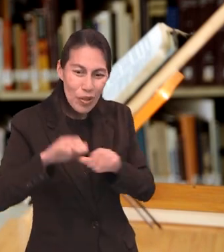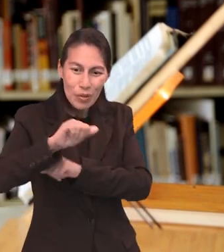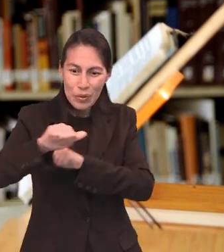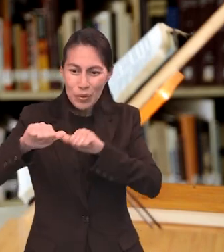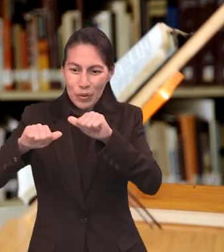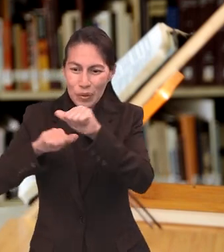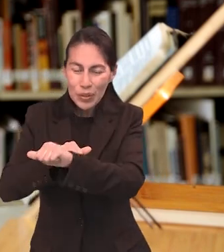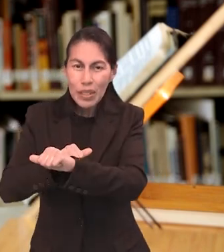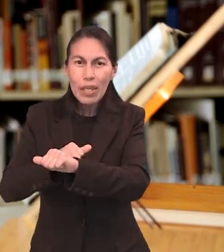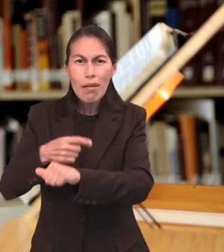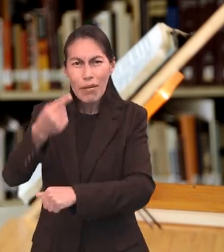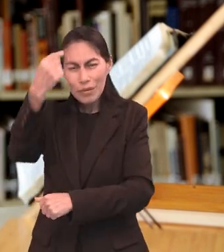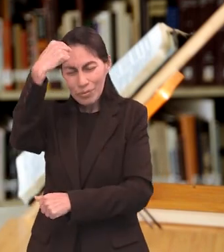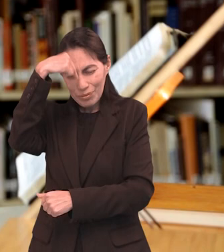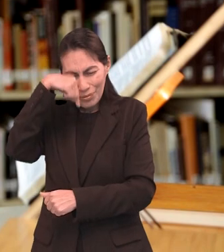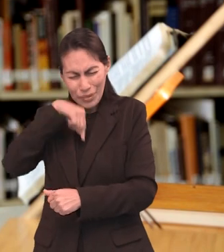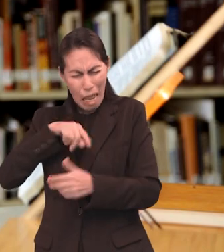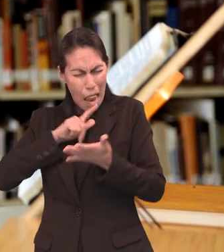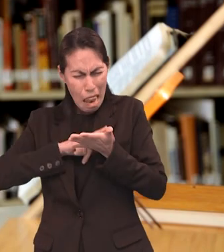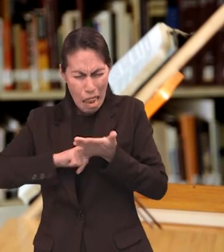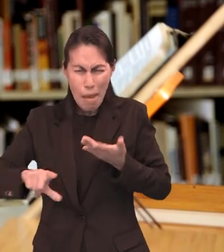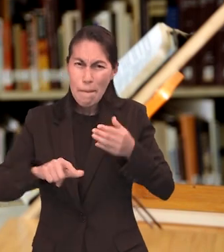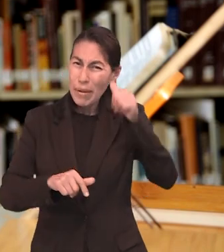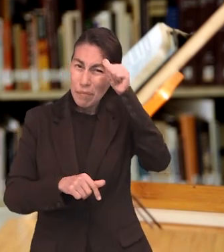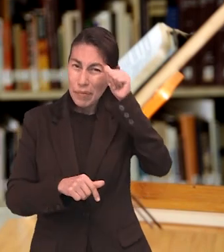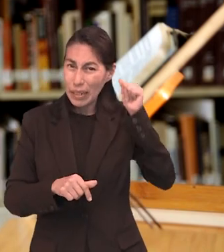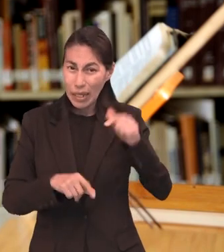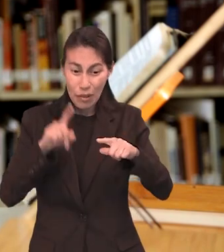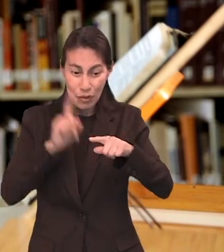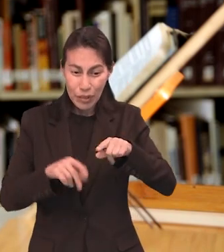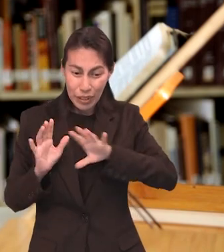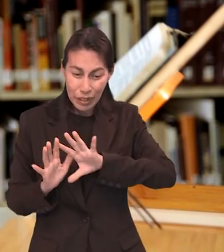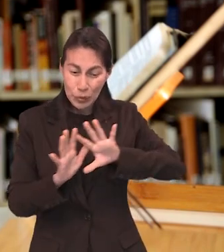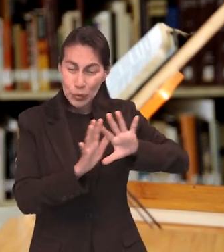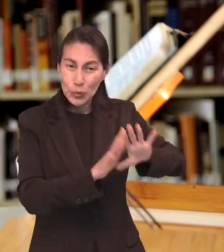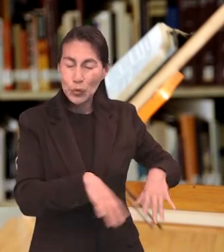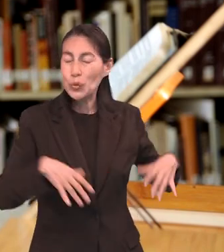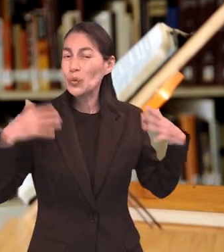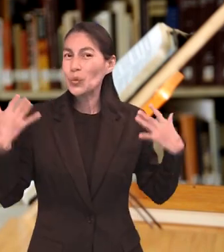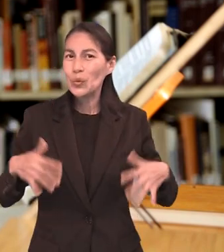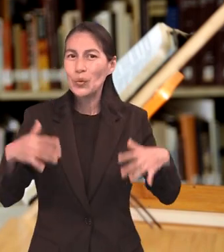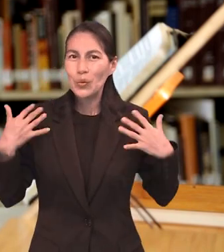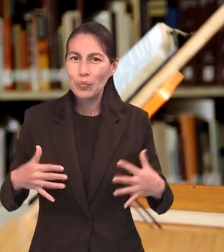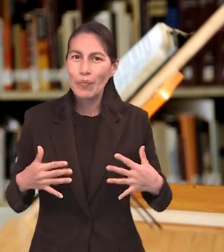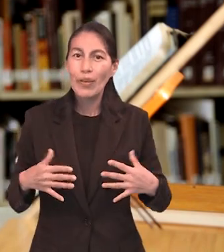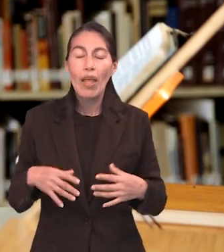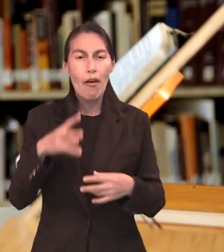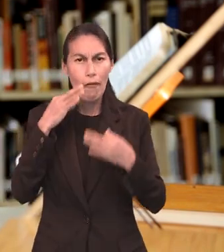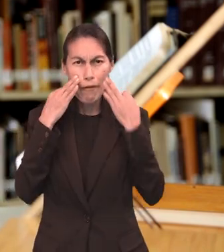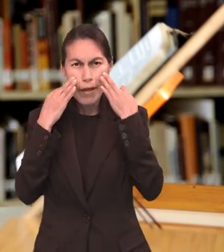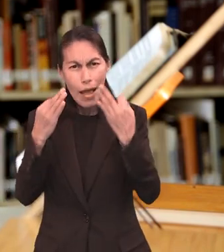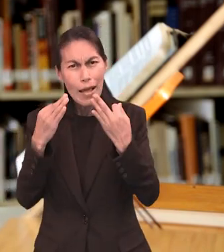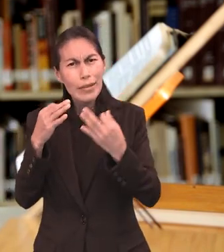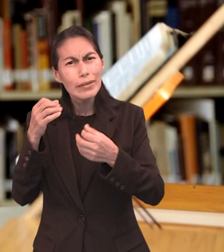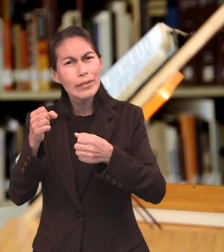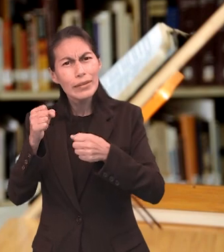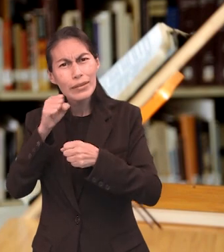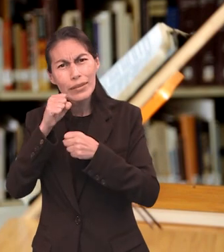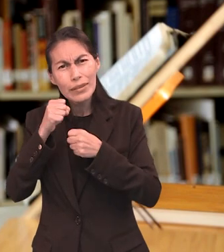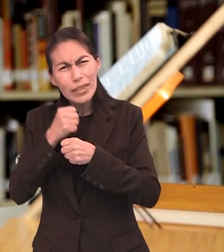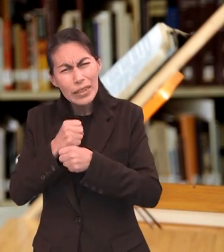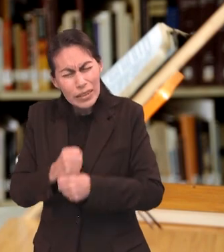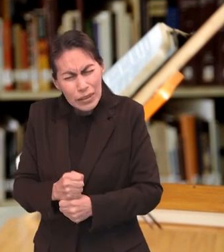que limpia nuestra conciencia y nos quita totalmente el pecado. El sacrificio de Jesús